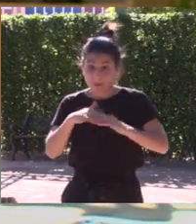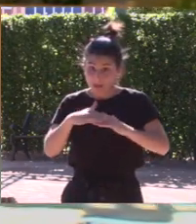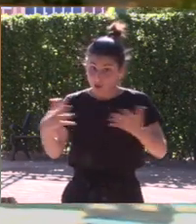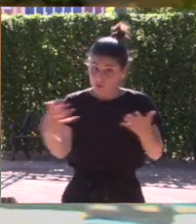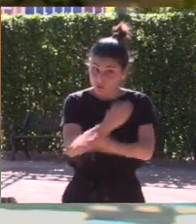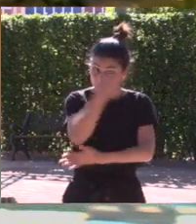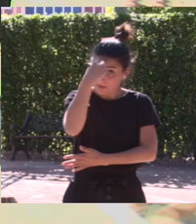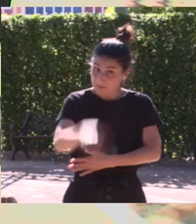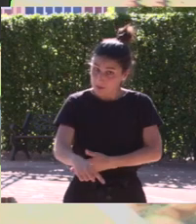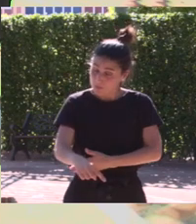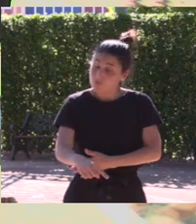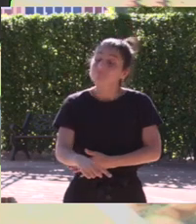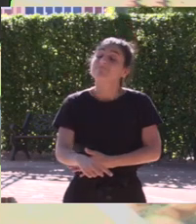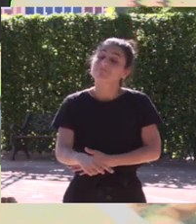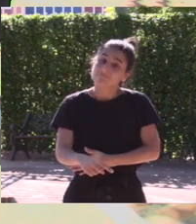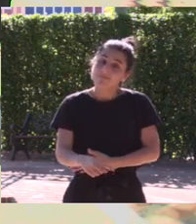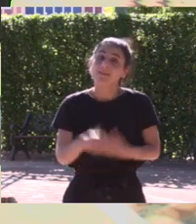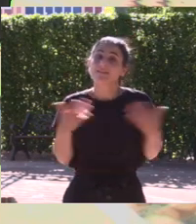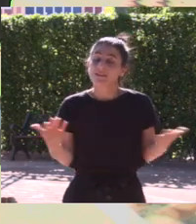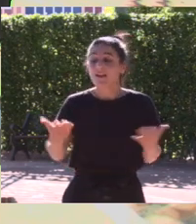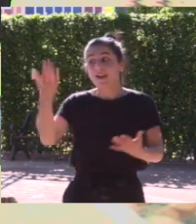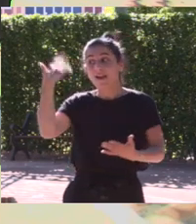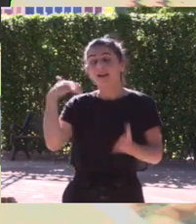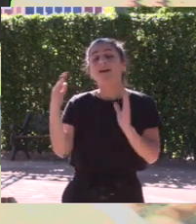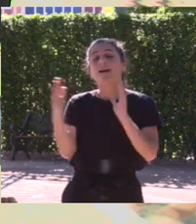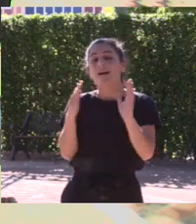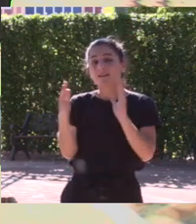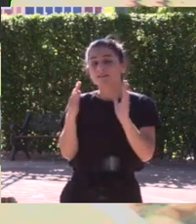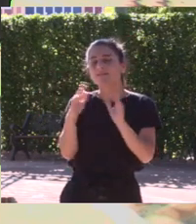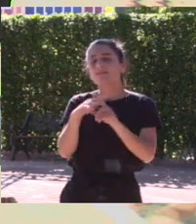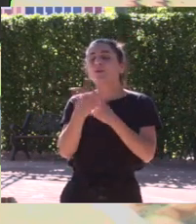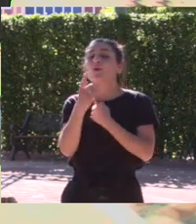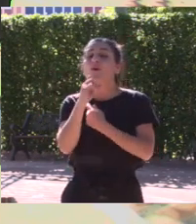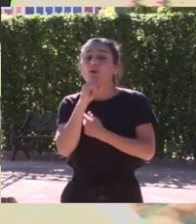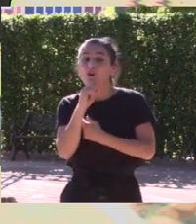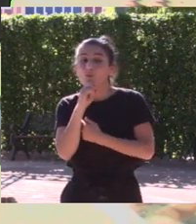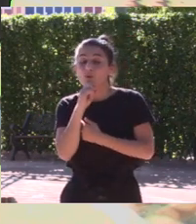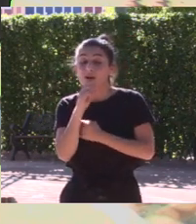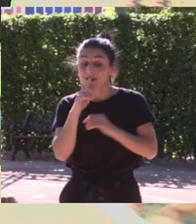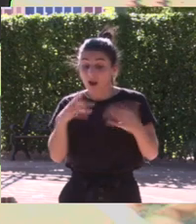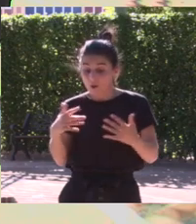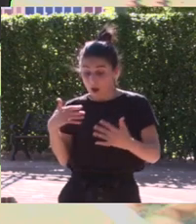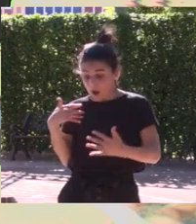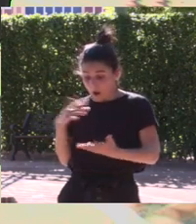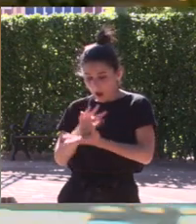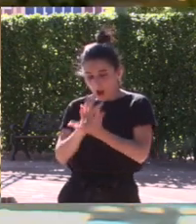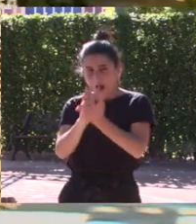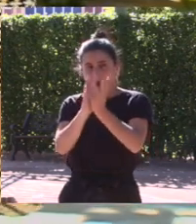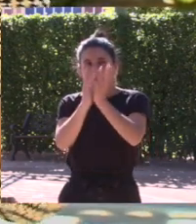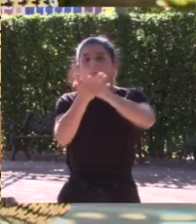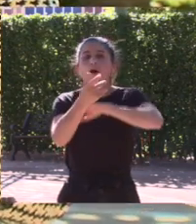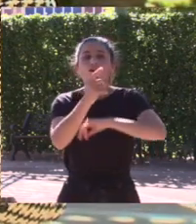para que seamos todos conscientes de lo que eran esos tiempos y sobre todo de lo que hemos